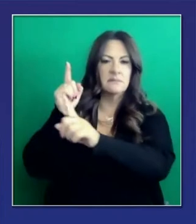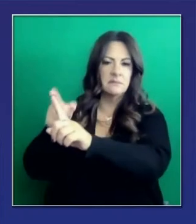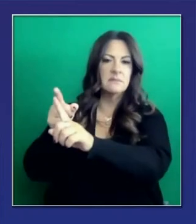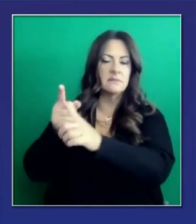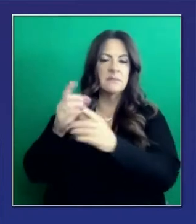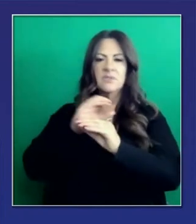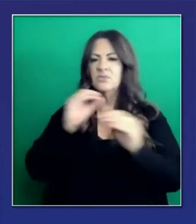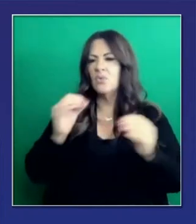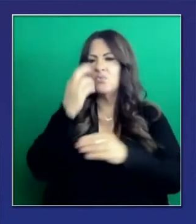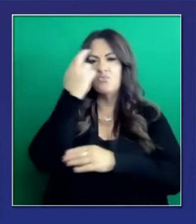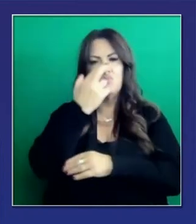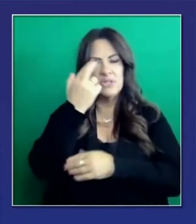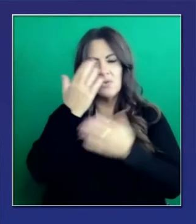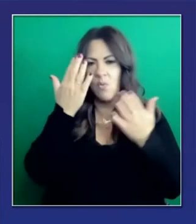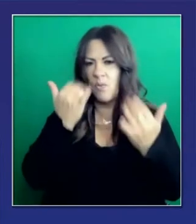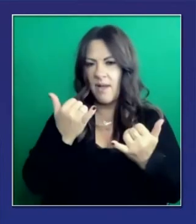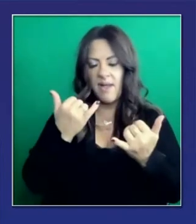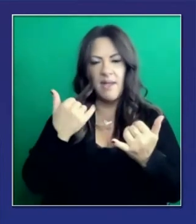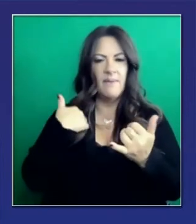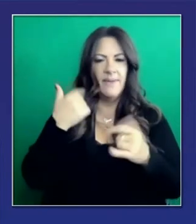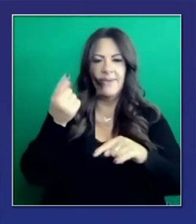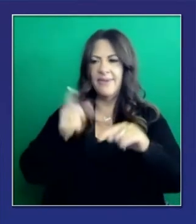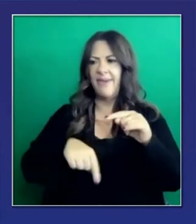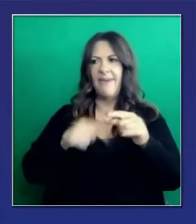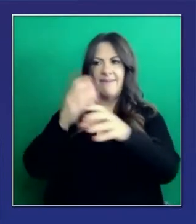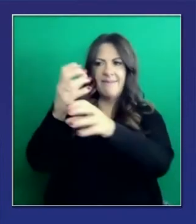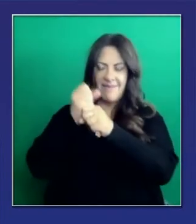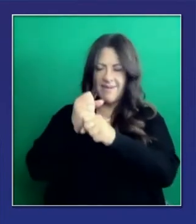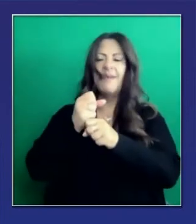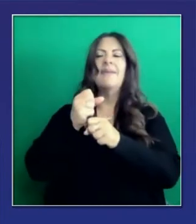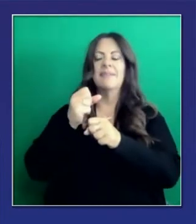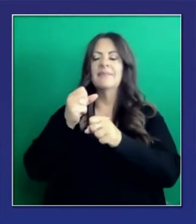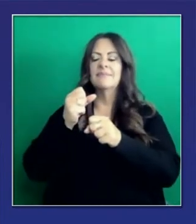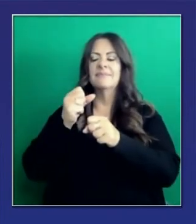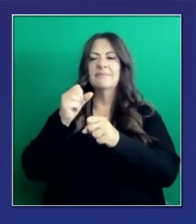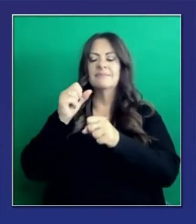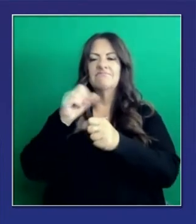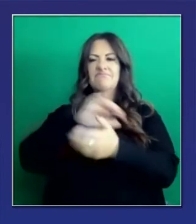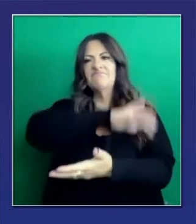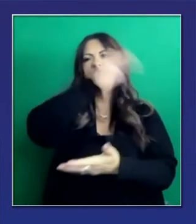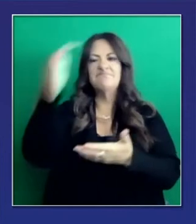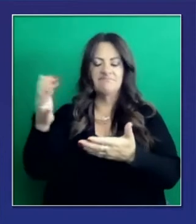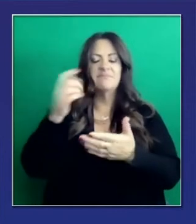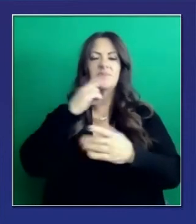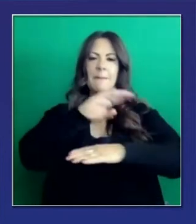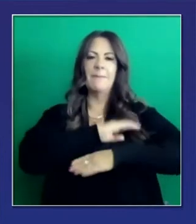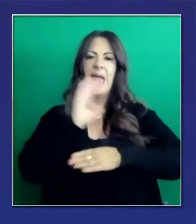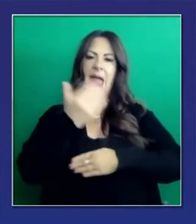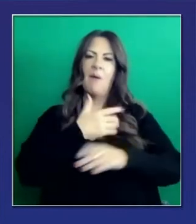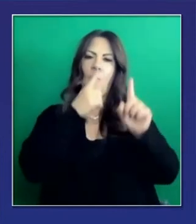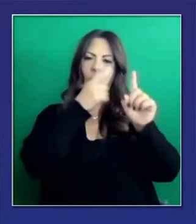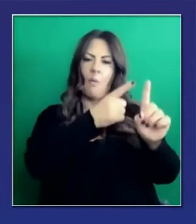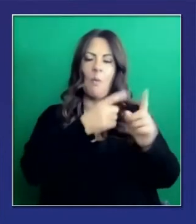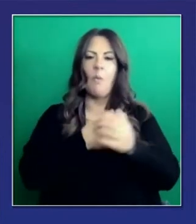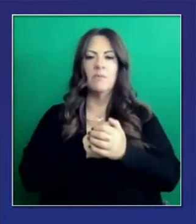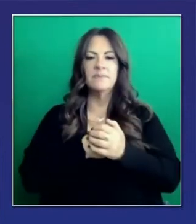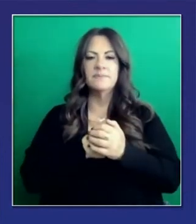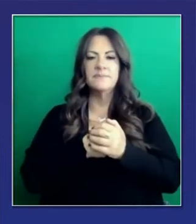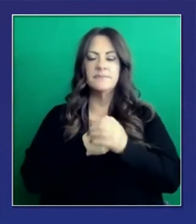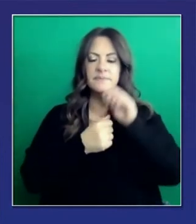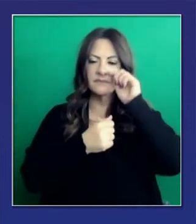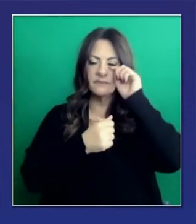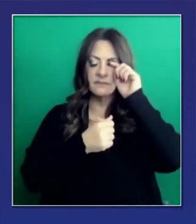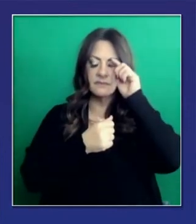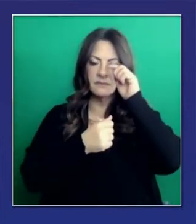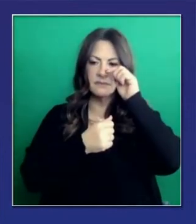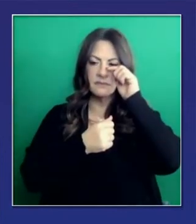claramente es algo sin lo cual no podemos lograr el objetivo. Y hablando de objetivos, tuvimos uno muy específico esta semana